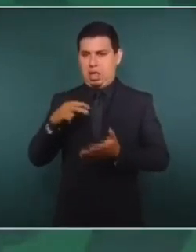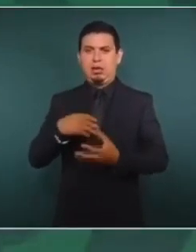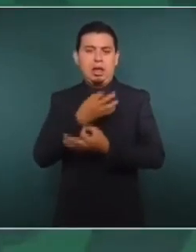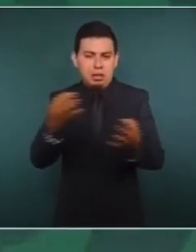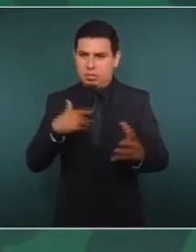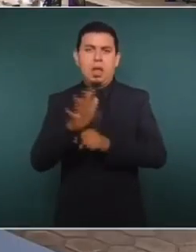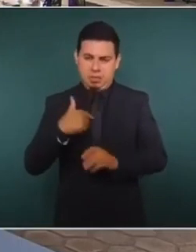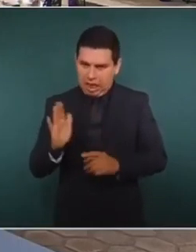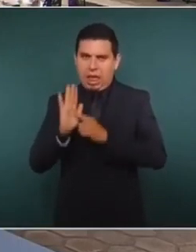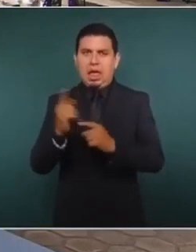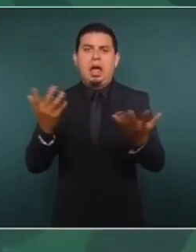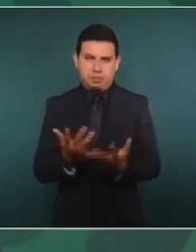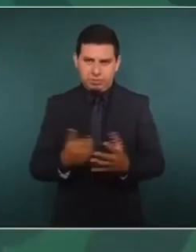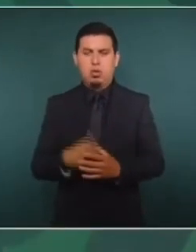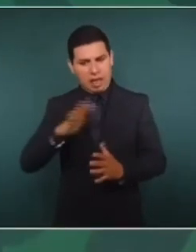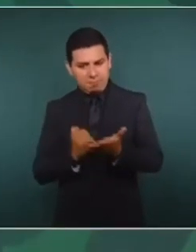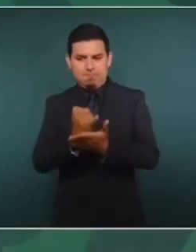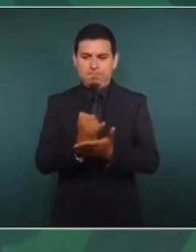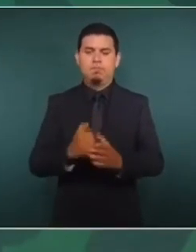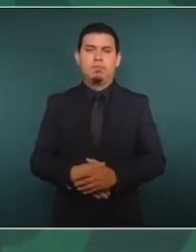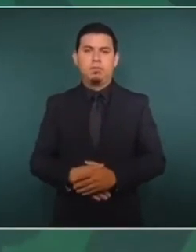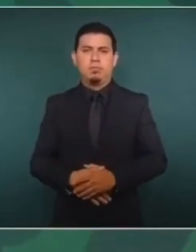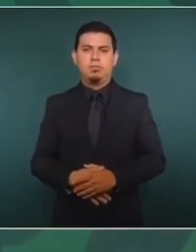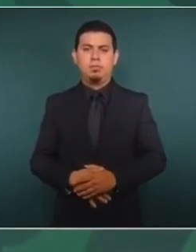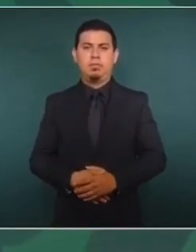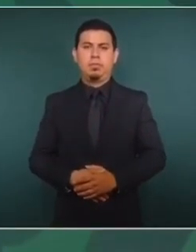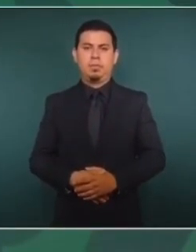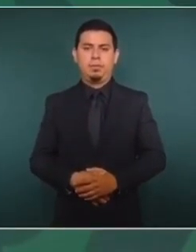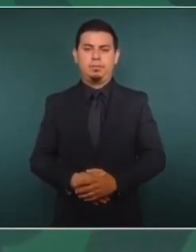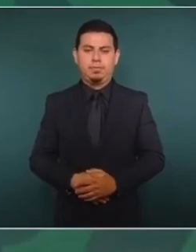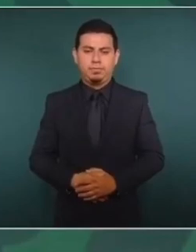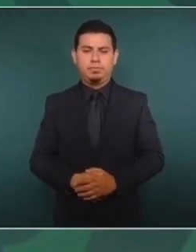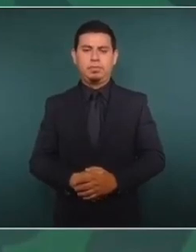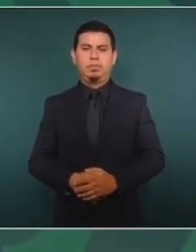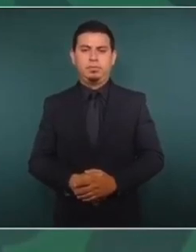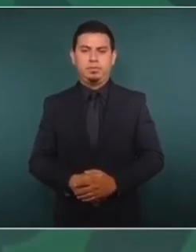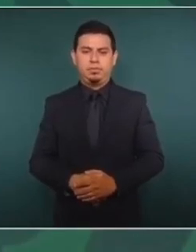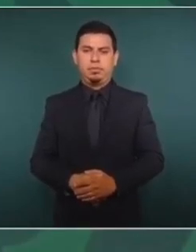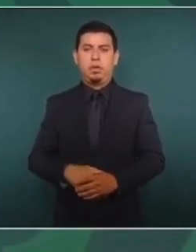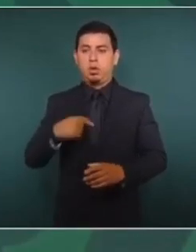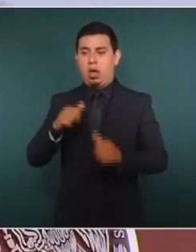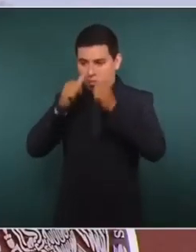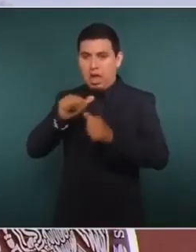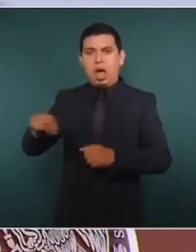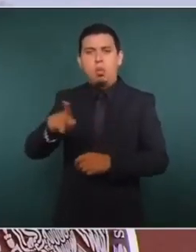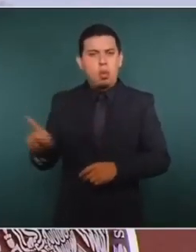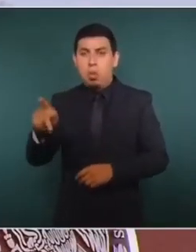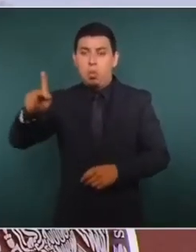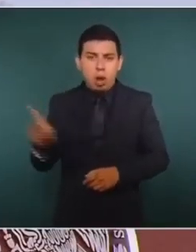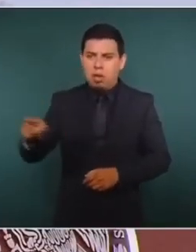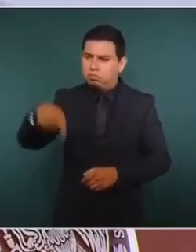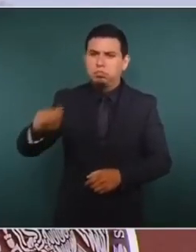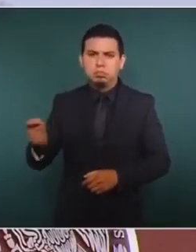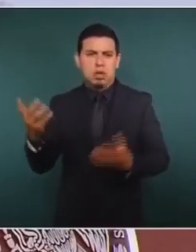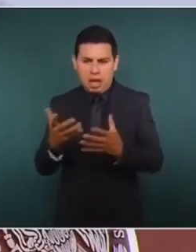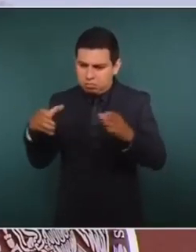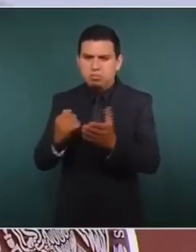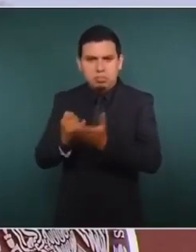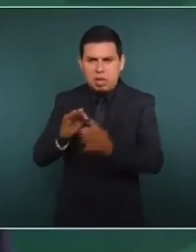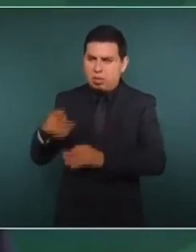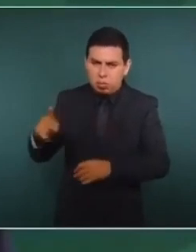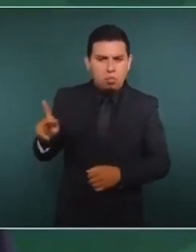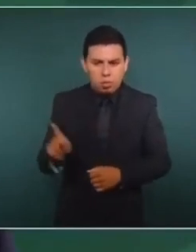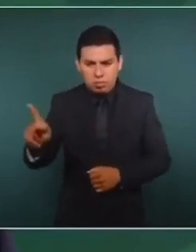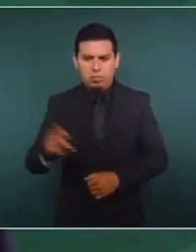En el caso de los expresidentes. Desde que tomé posición, dije que solo si el pueblo lo demandaba, lo decidía